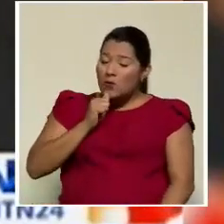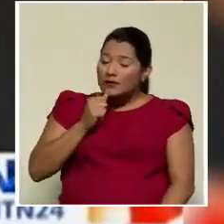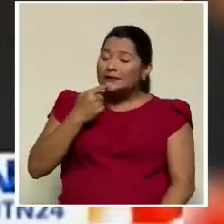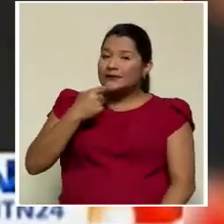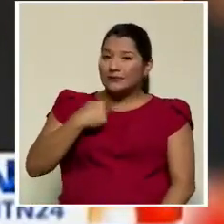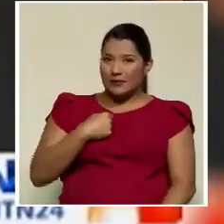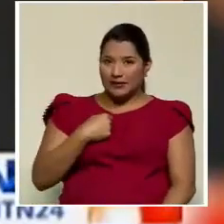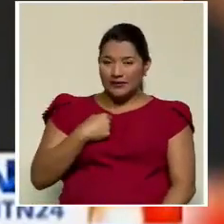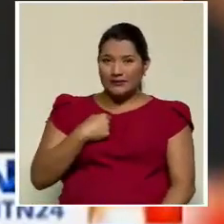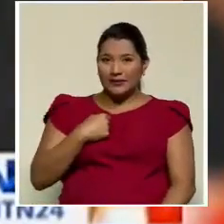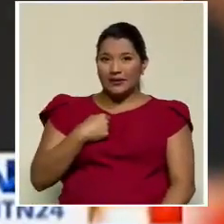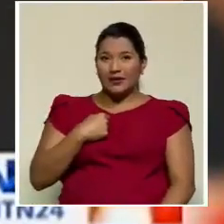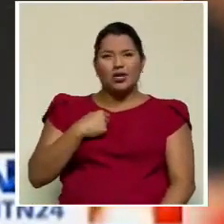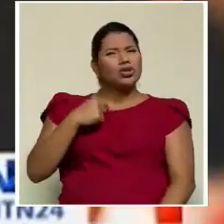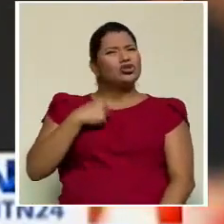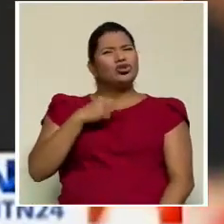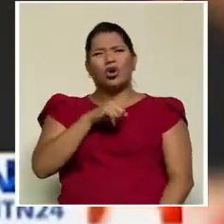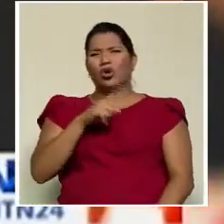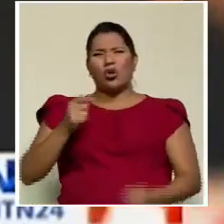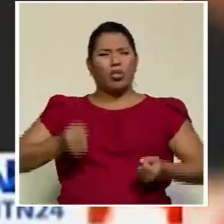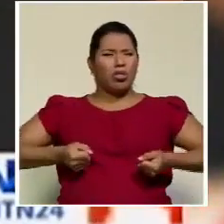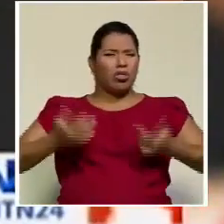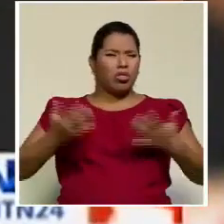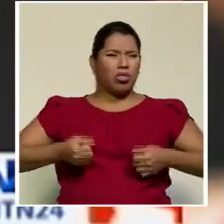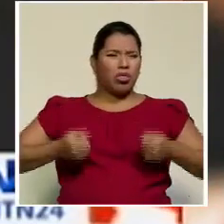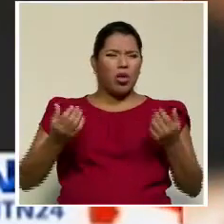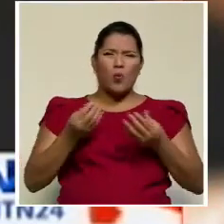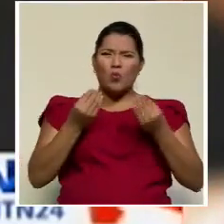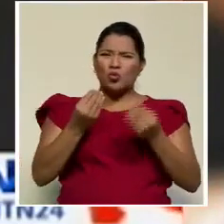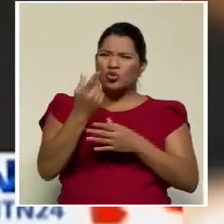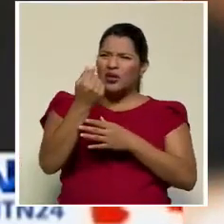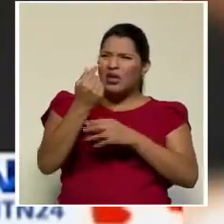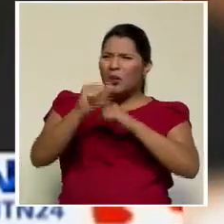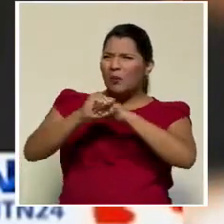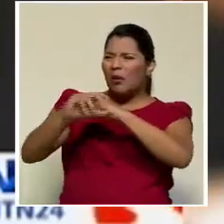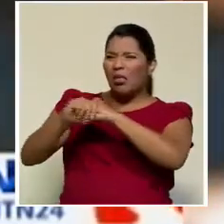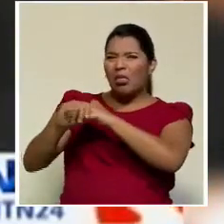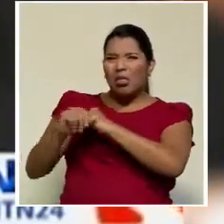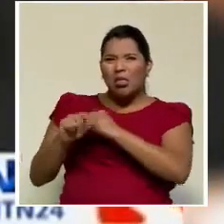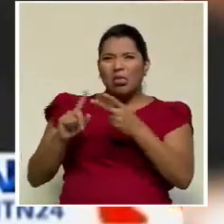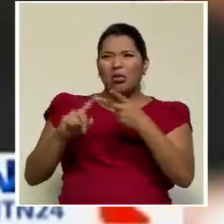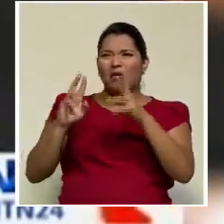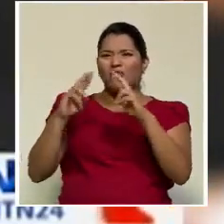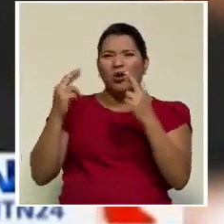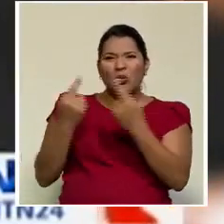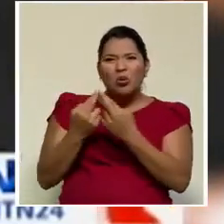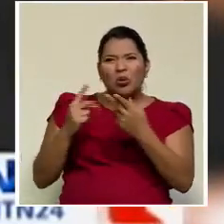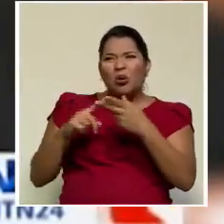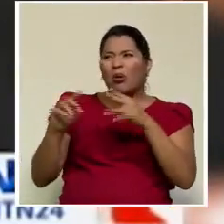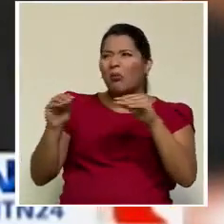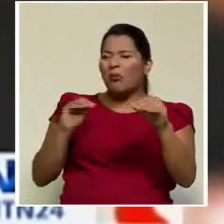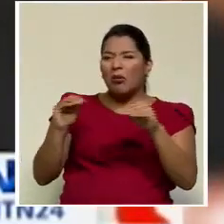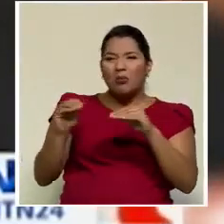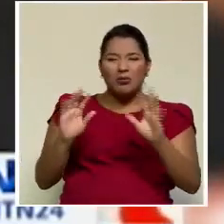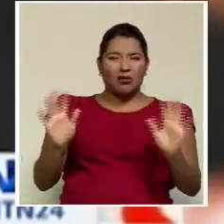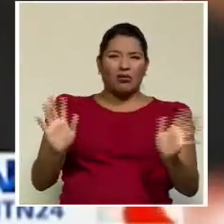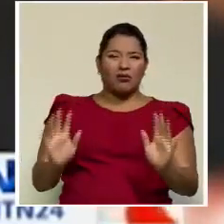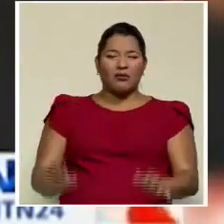no gastar millones de colones en propaganda, reuniones y movilizaciones.